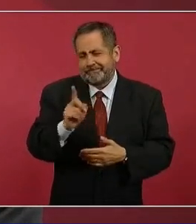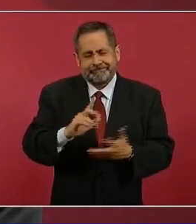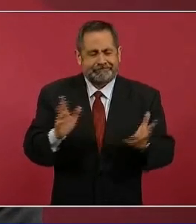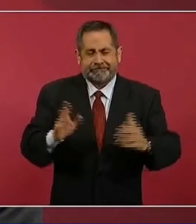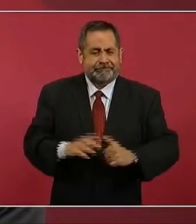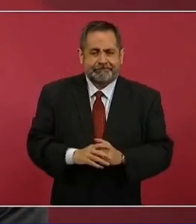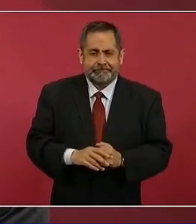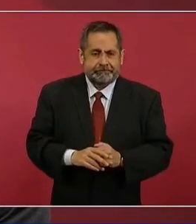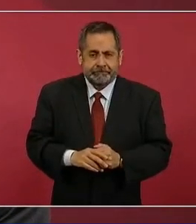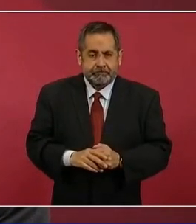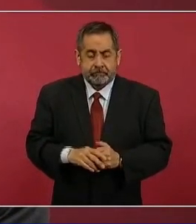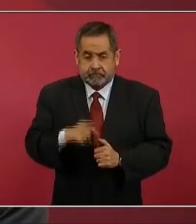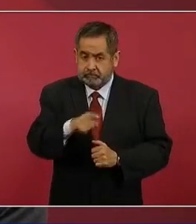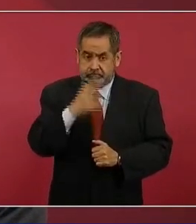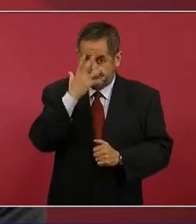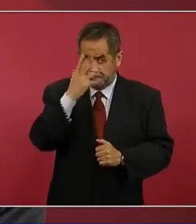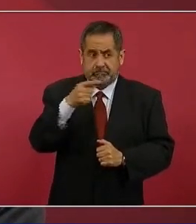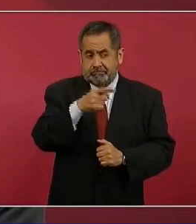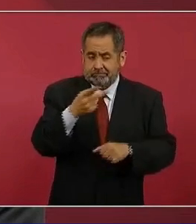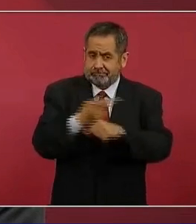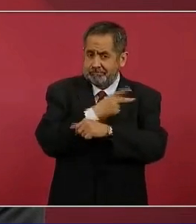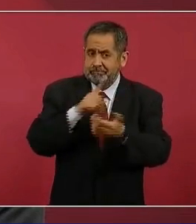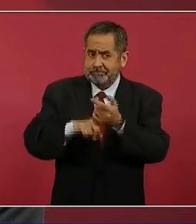son asuntos muy serios.